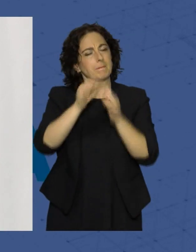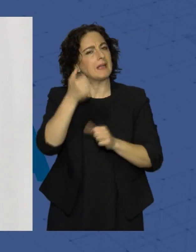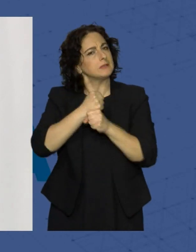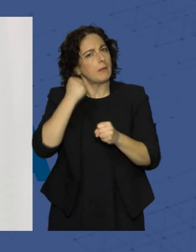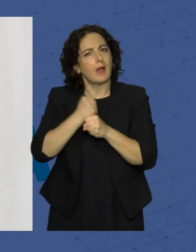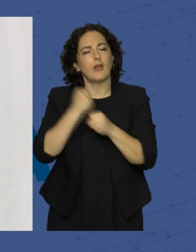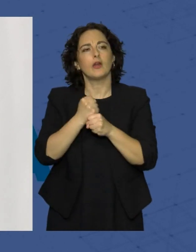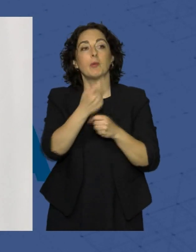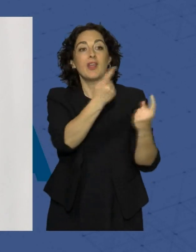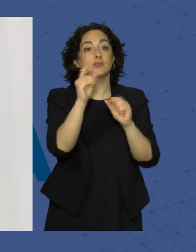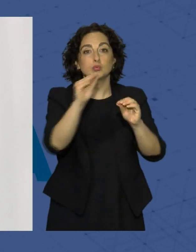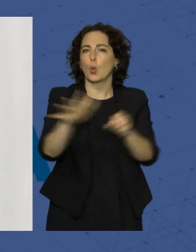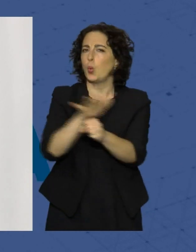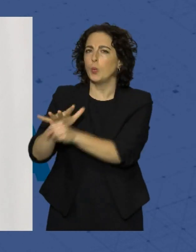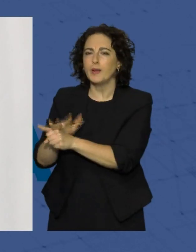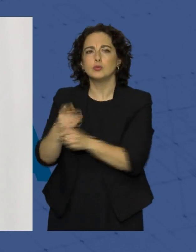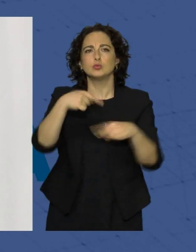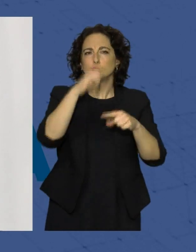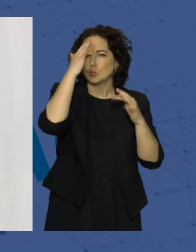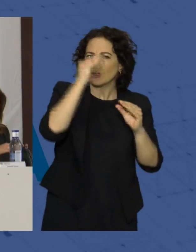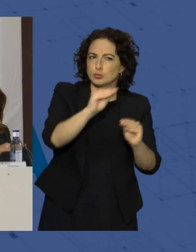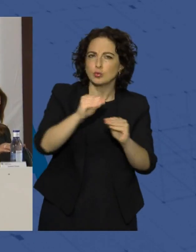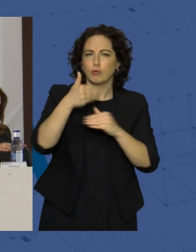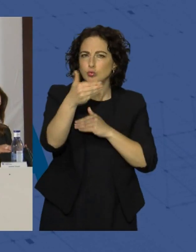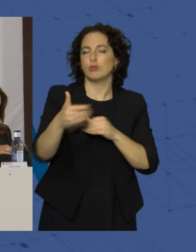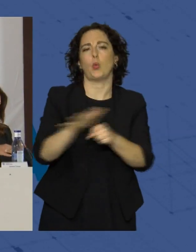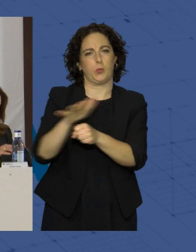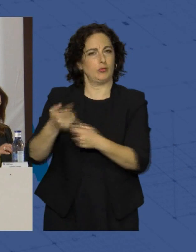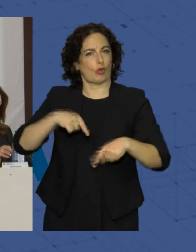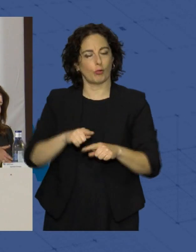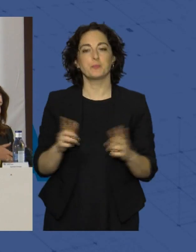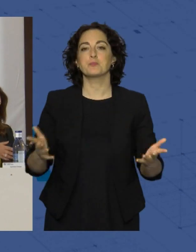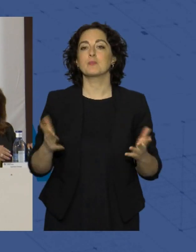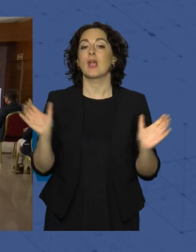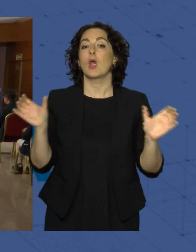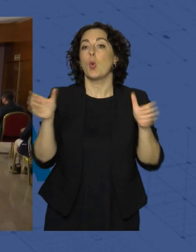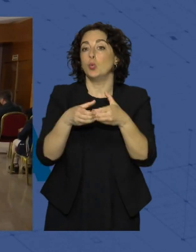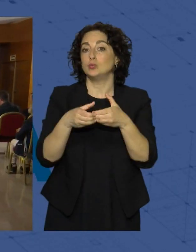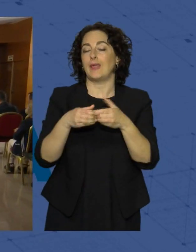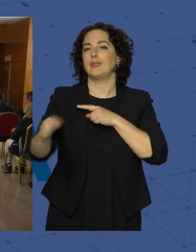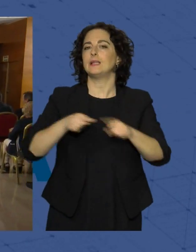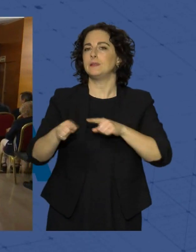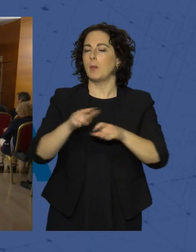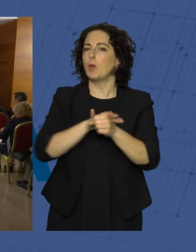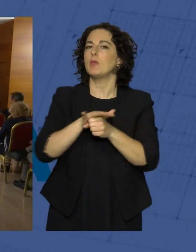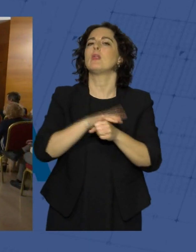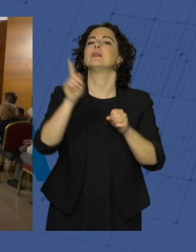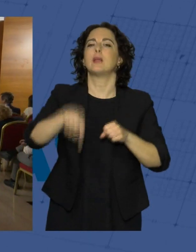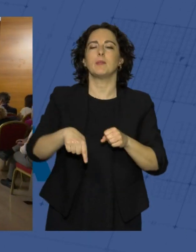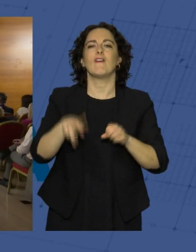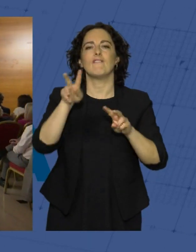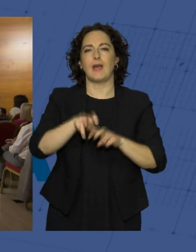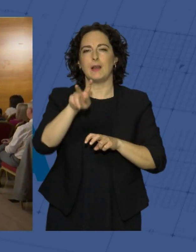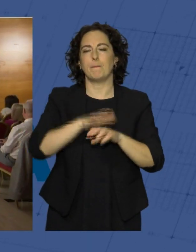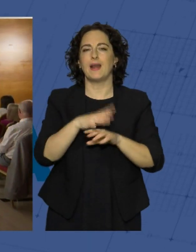cubrir sus necesidades y todas sus expectativas y sus sueños de futuro. Una junta directiva provincial del PP que también ha servido para reelegir